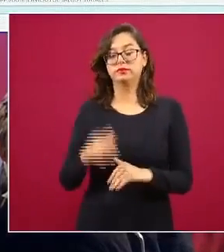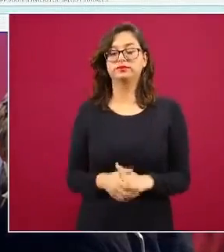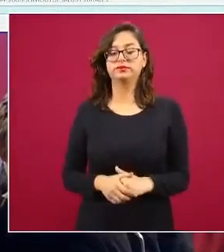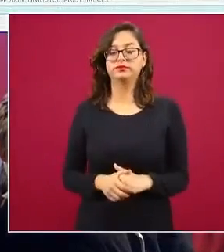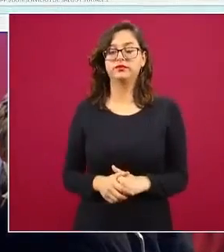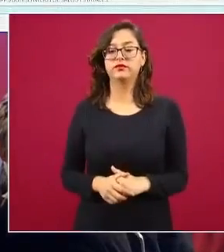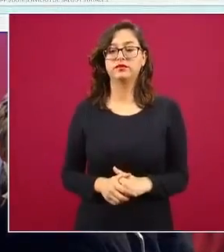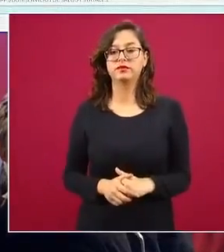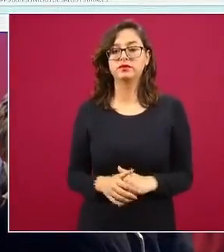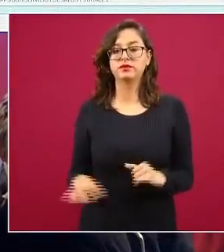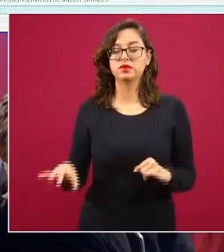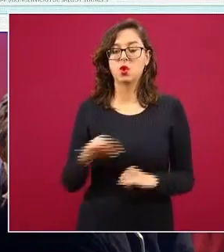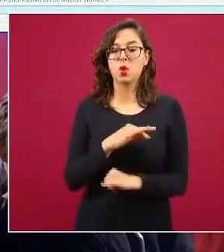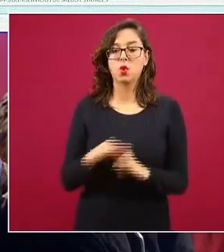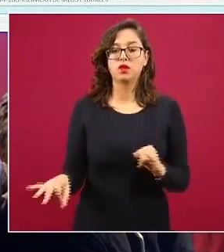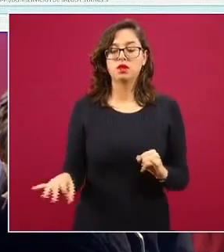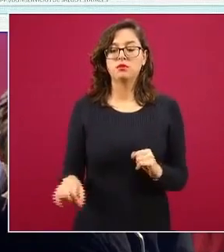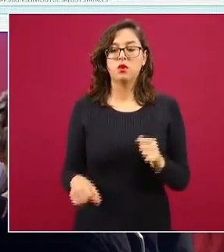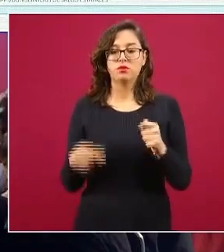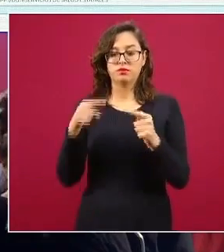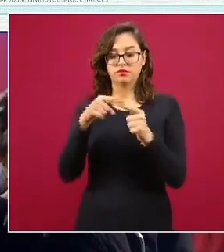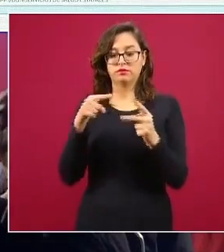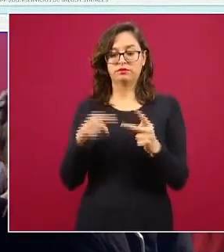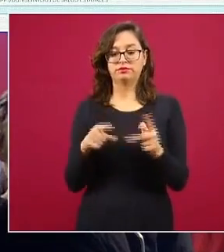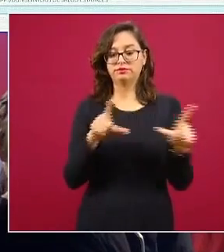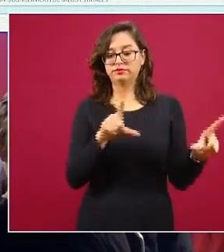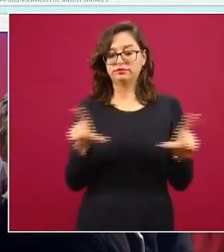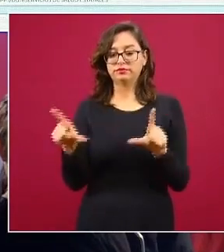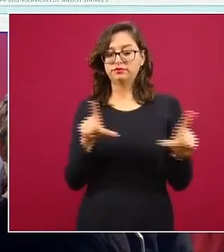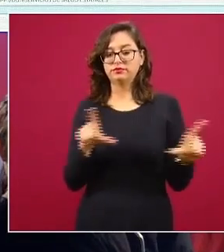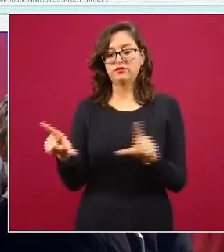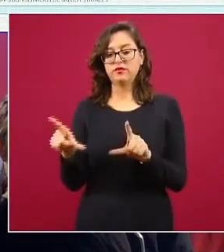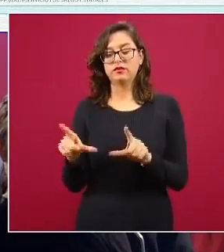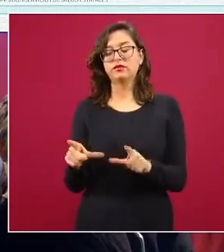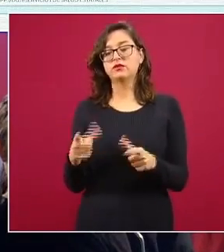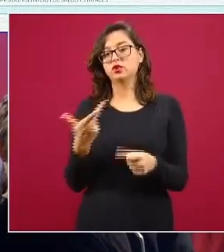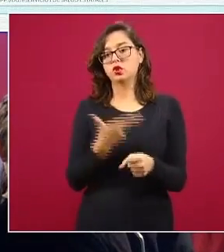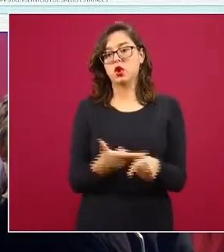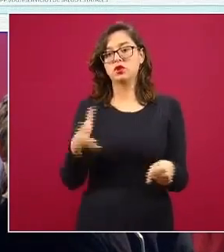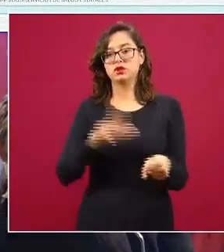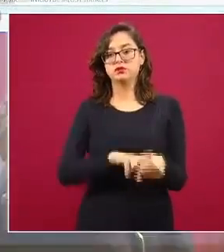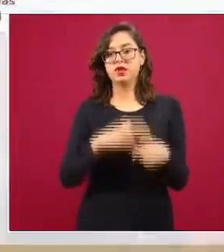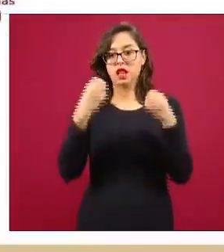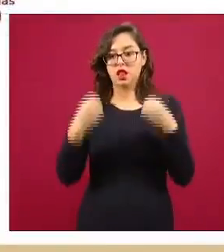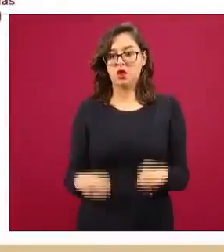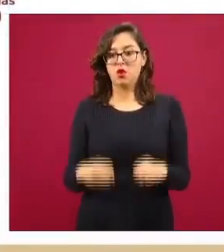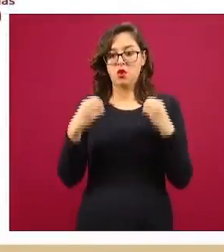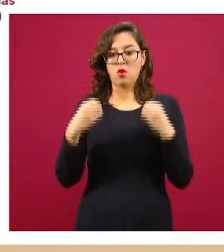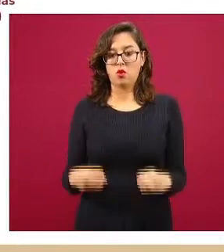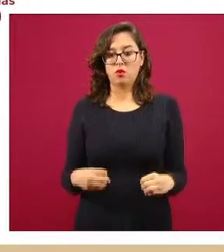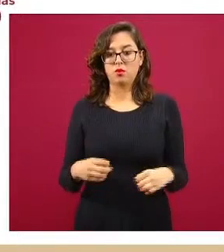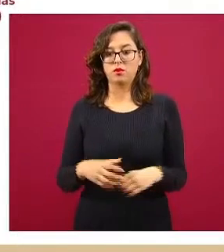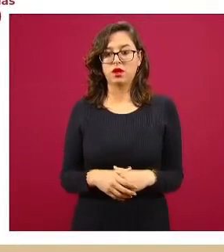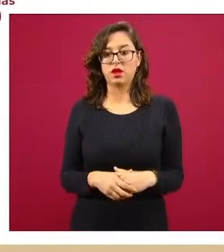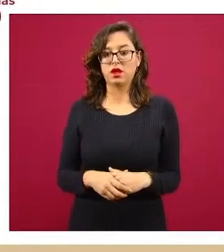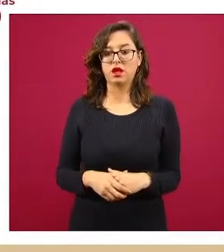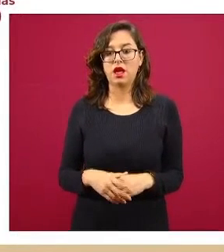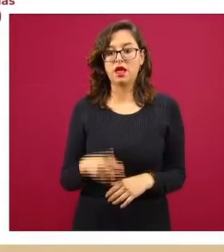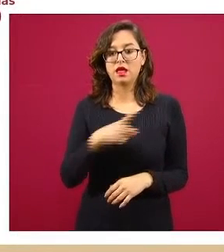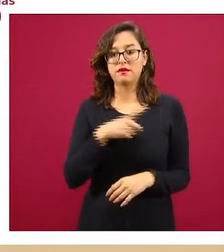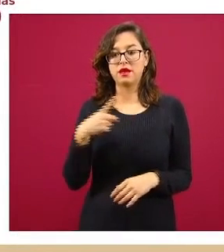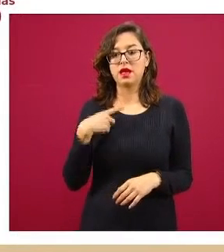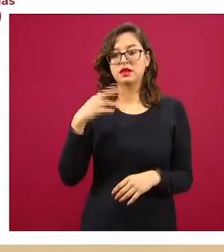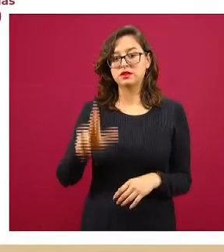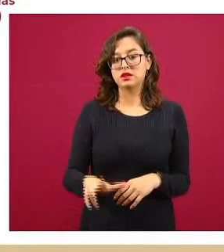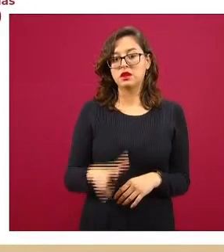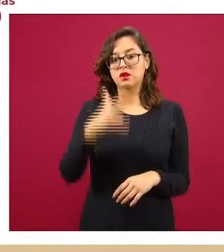terminar, pasamos las dos gráficas o las dos tablas de la ocupación hospitalaria, donde nada más para recordar, están